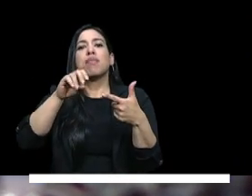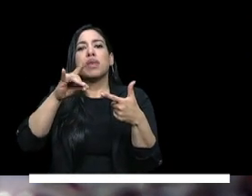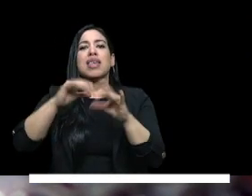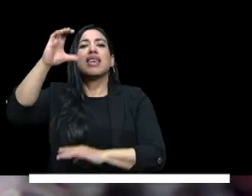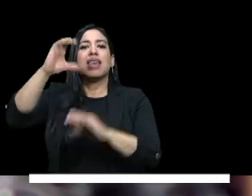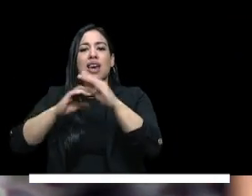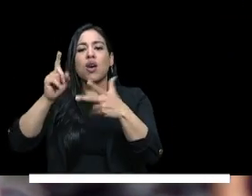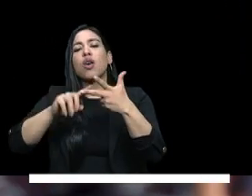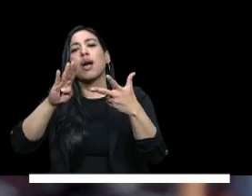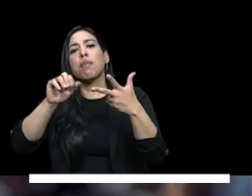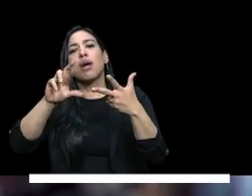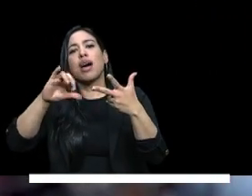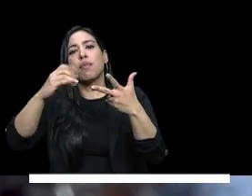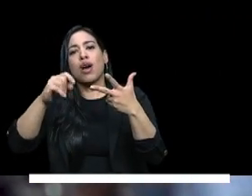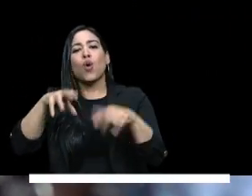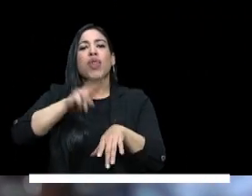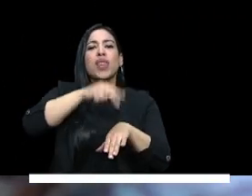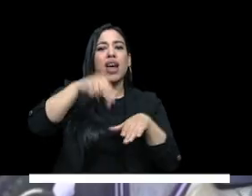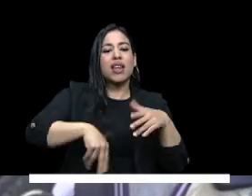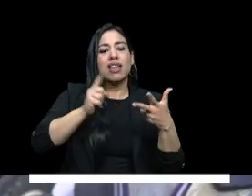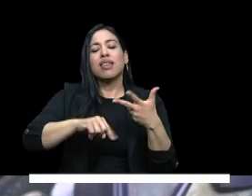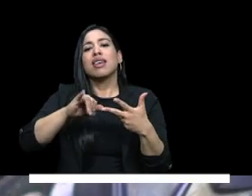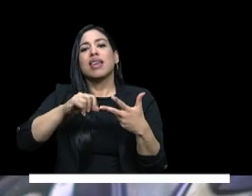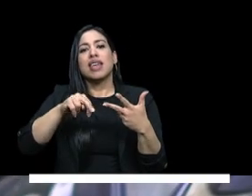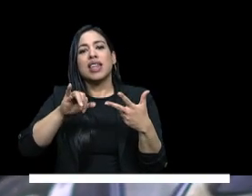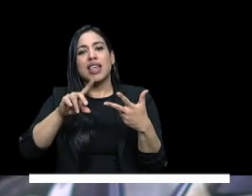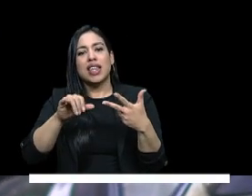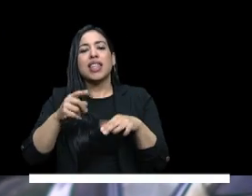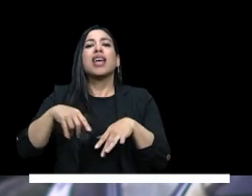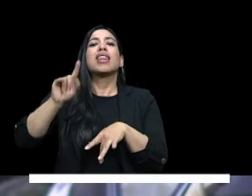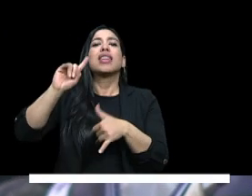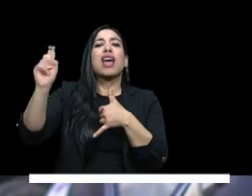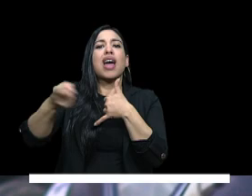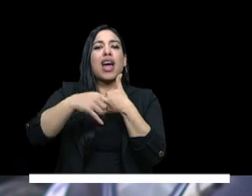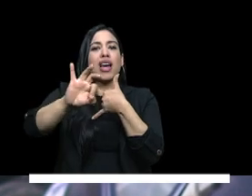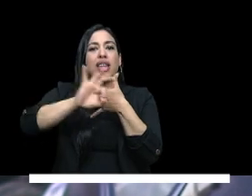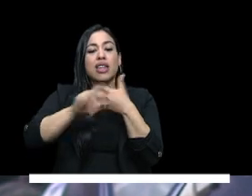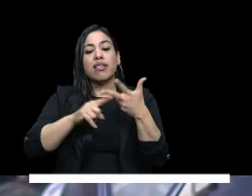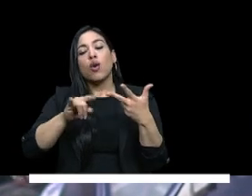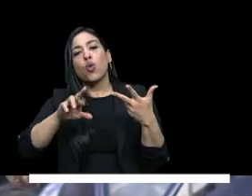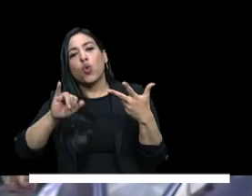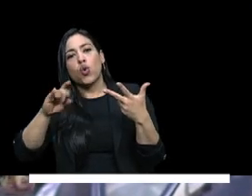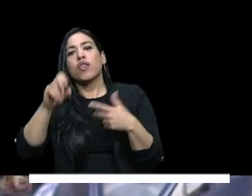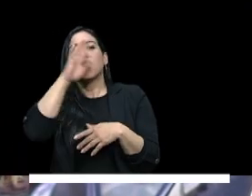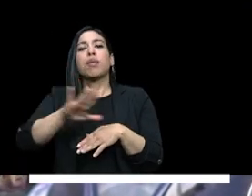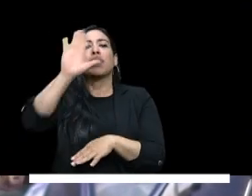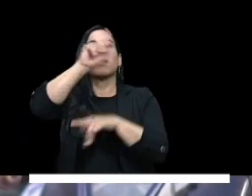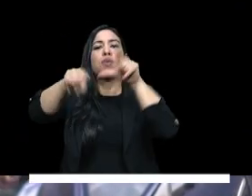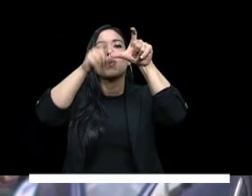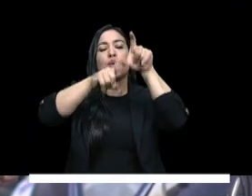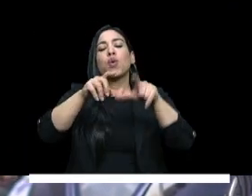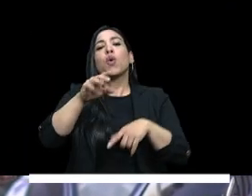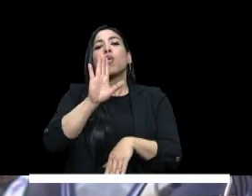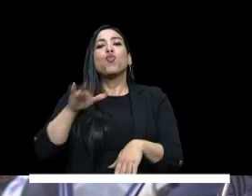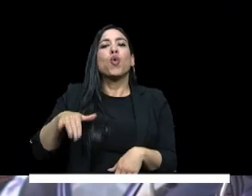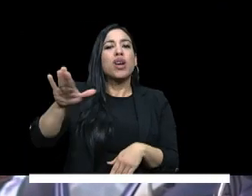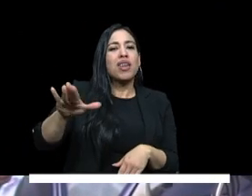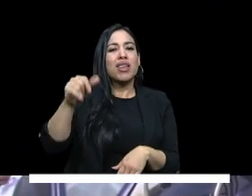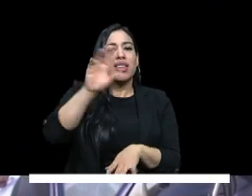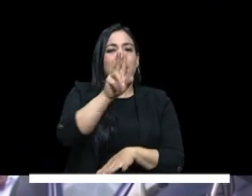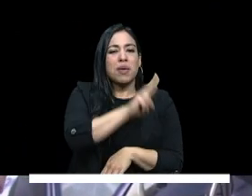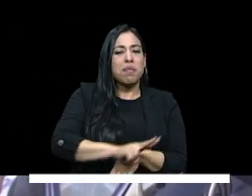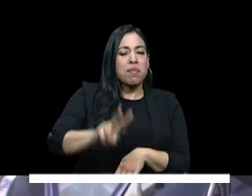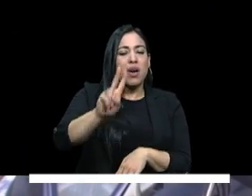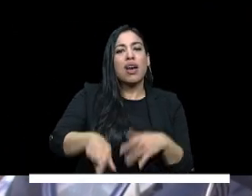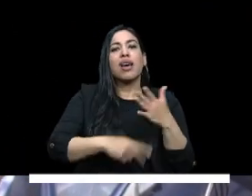en Cauca Barbacoas en Nariño y Nírid en el departamento de Guainía Uribia en el departamento de La Guajira Buenaventura en el Valle